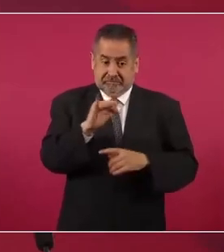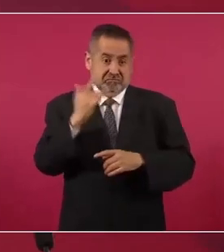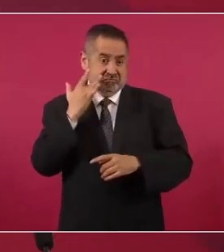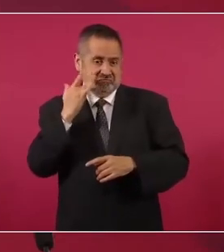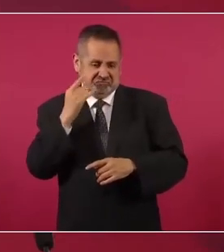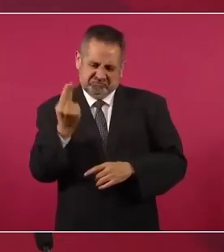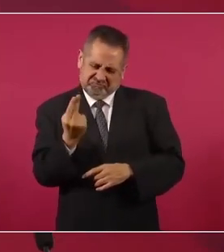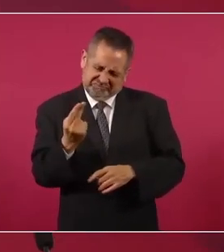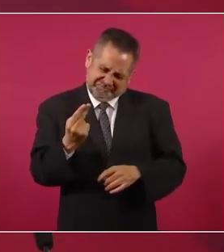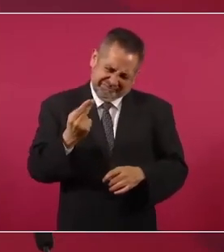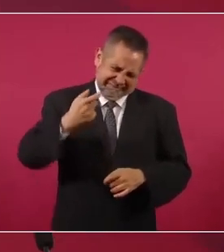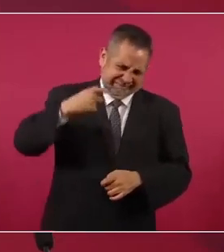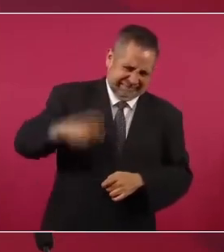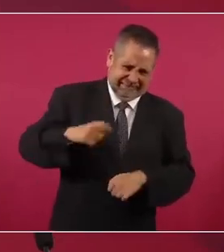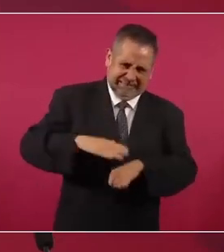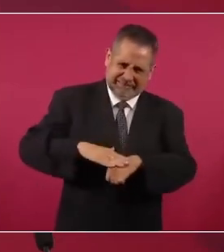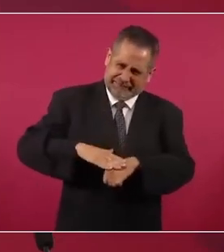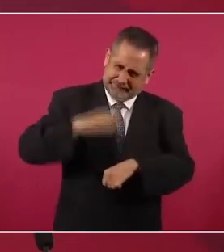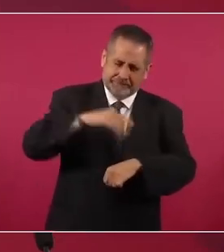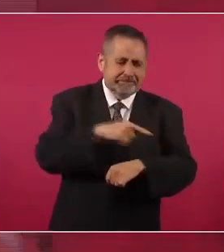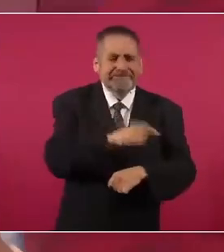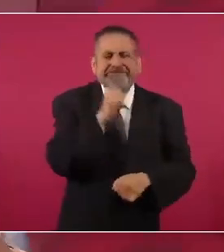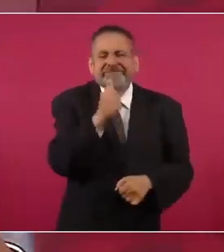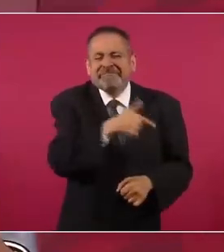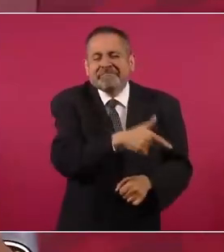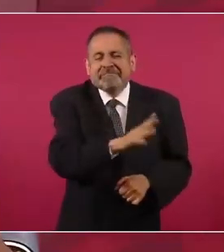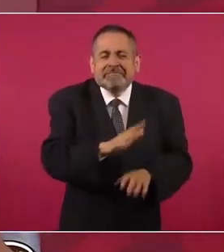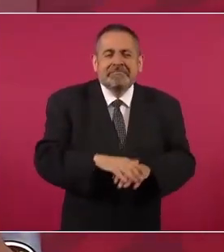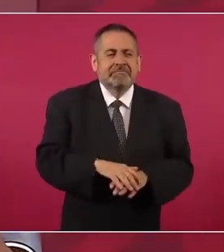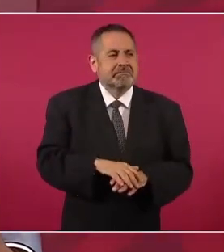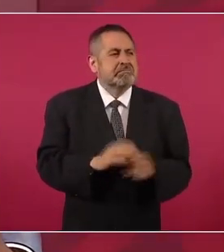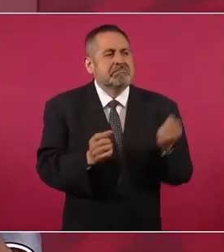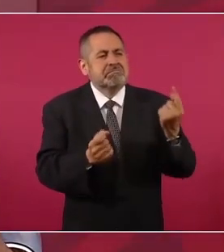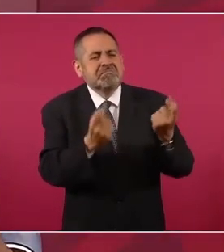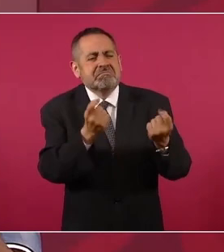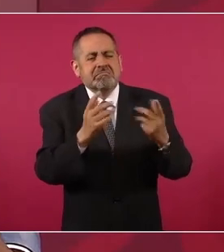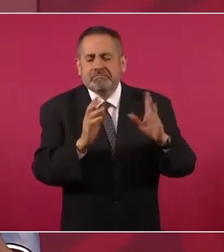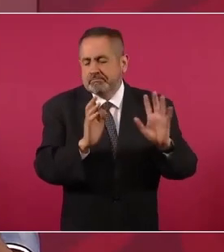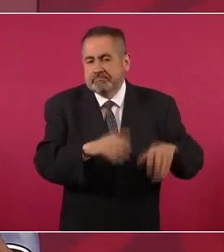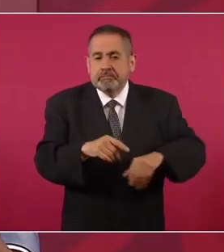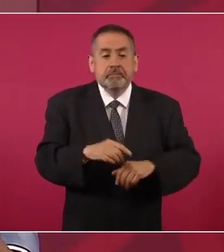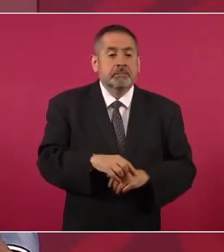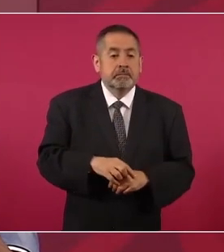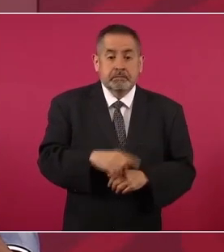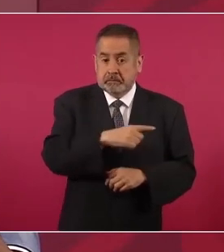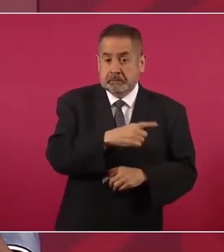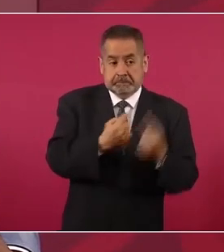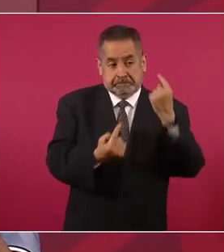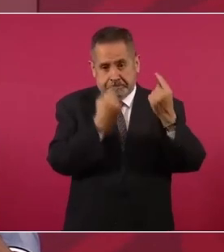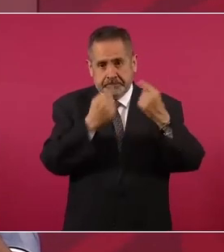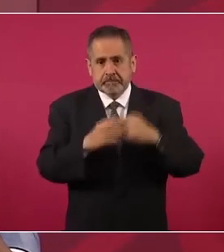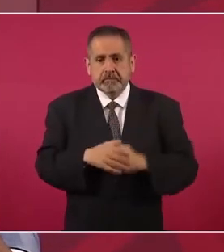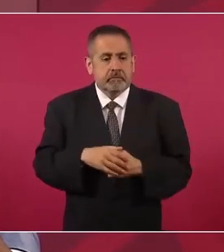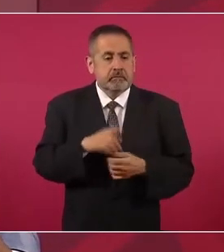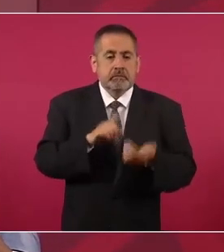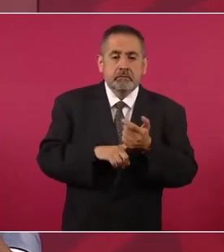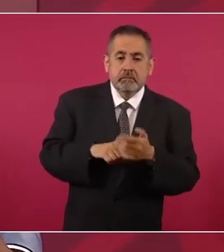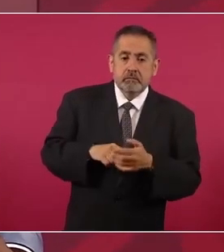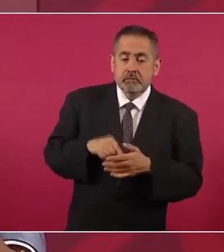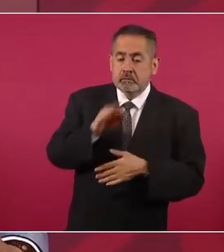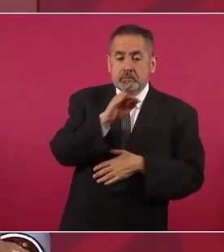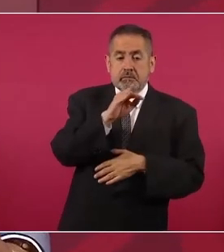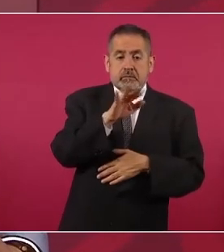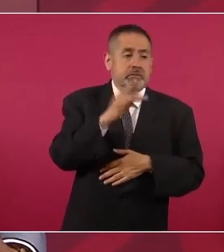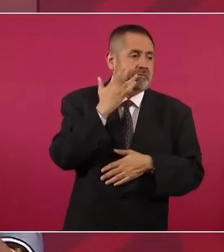ciertas cosas, no cualquiera. Entonces, los fifís no van al